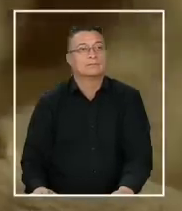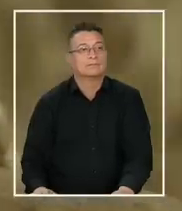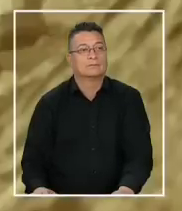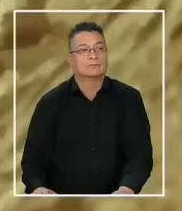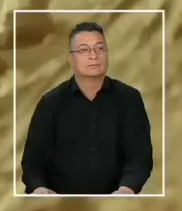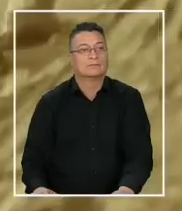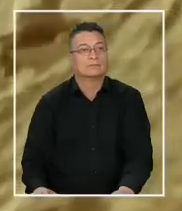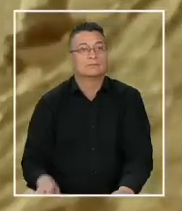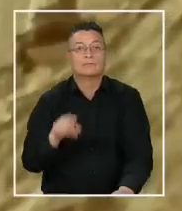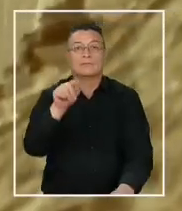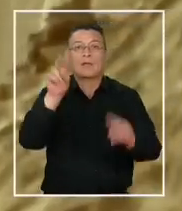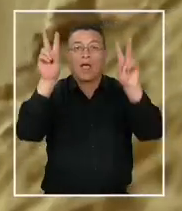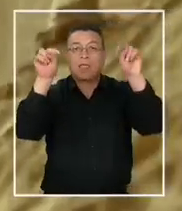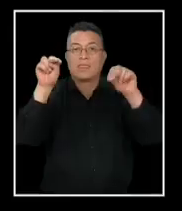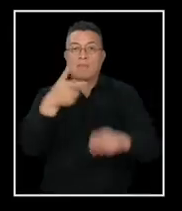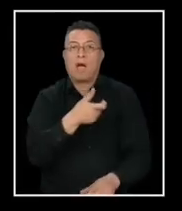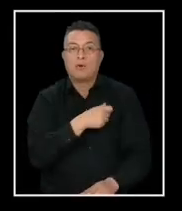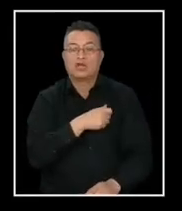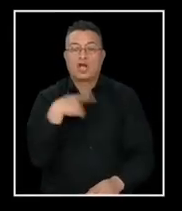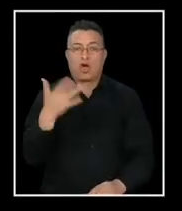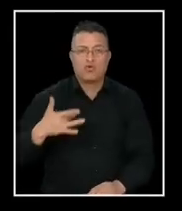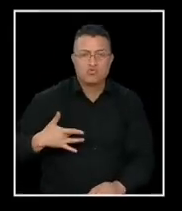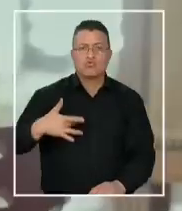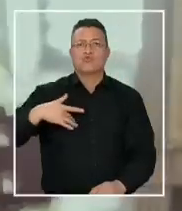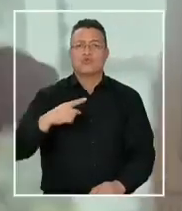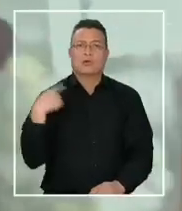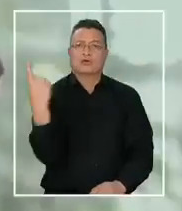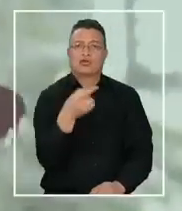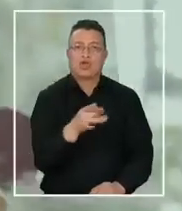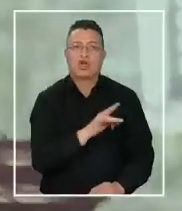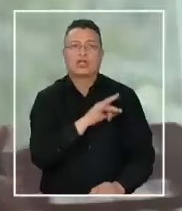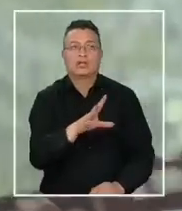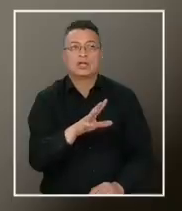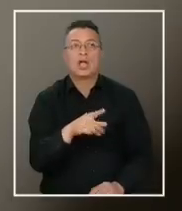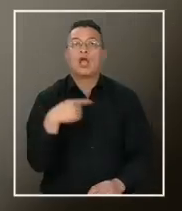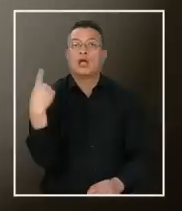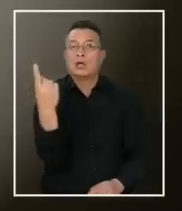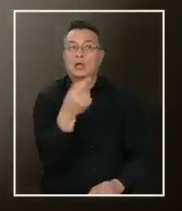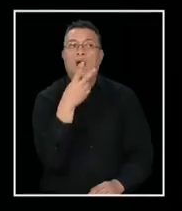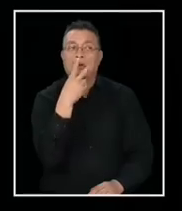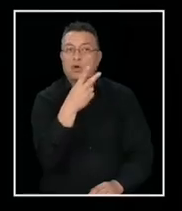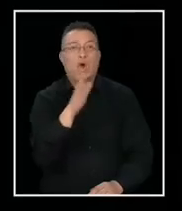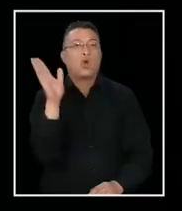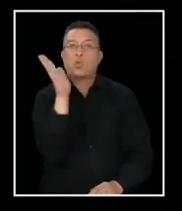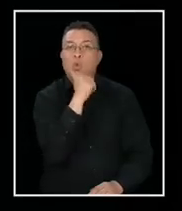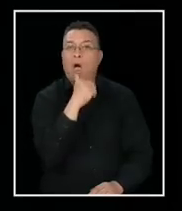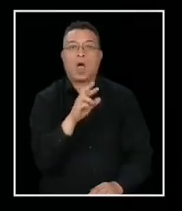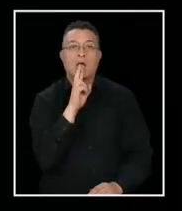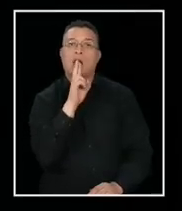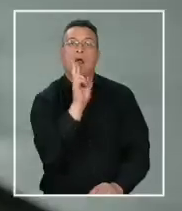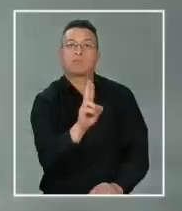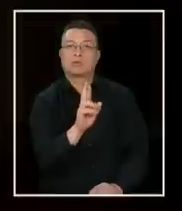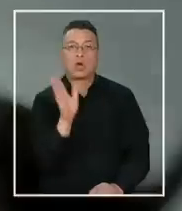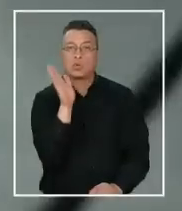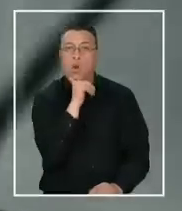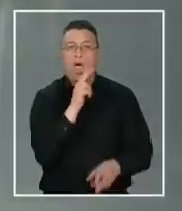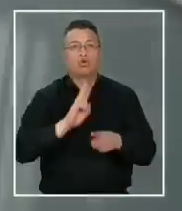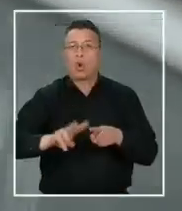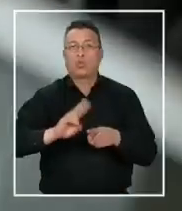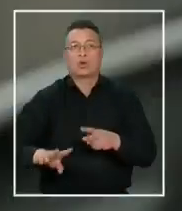Los casos policiales que impactaron a todo el país y para los cuales aún no existe una respuesta.